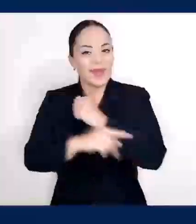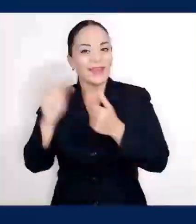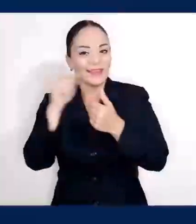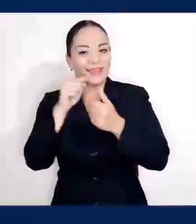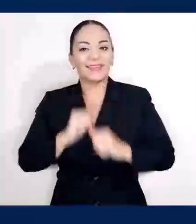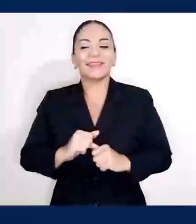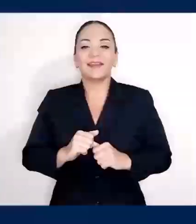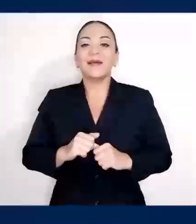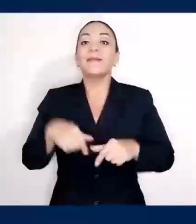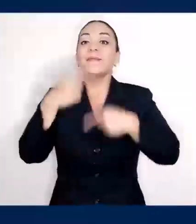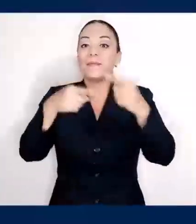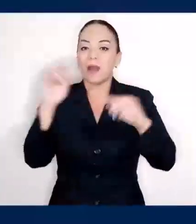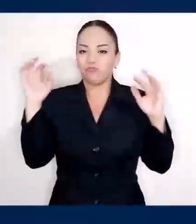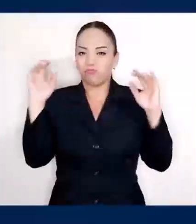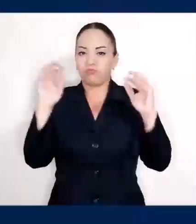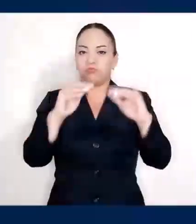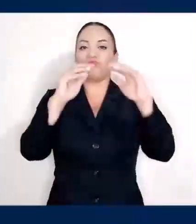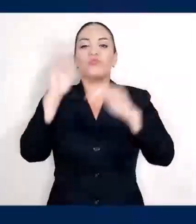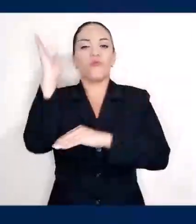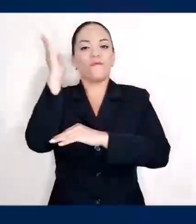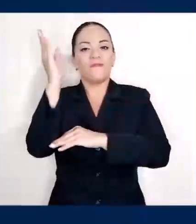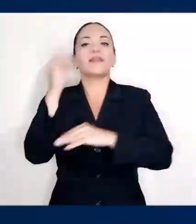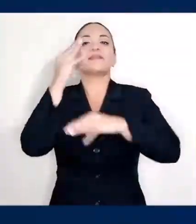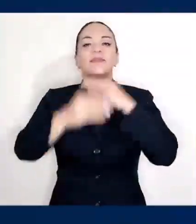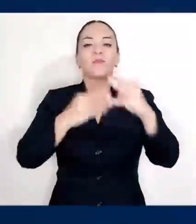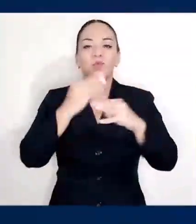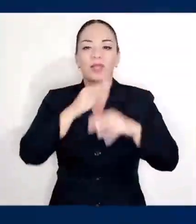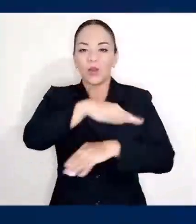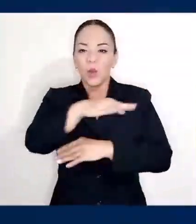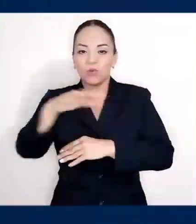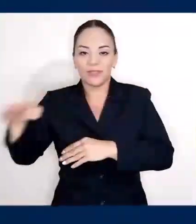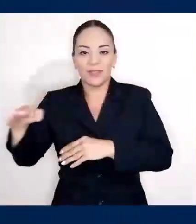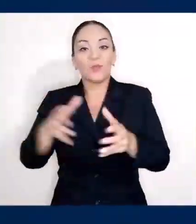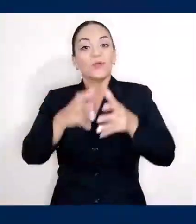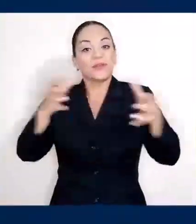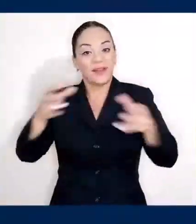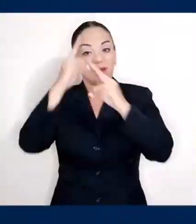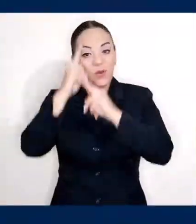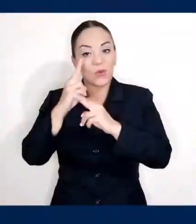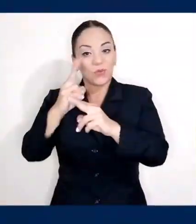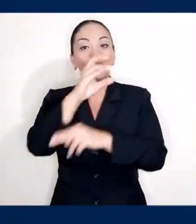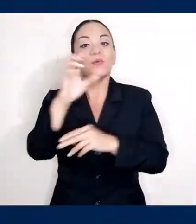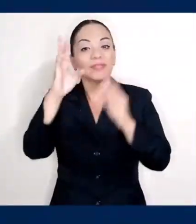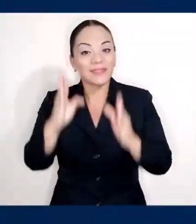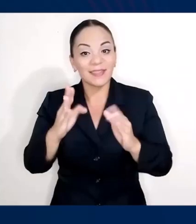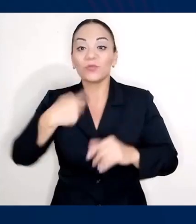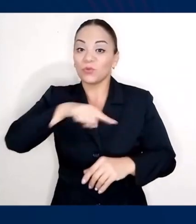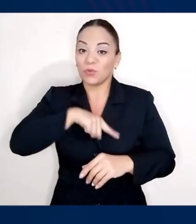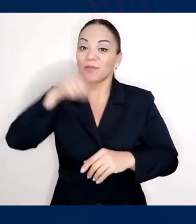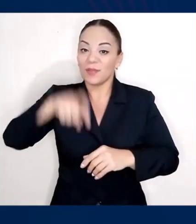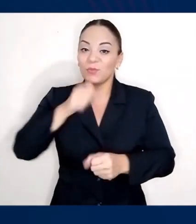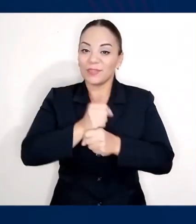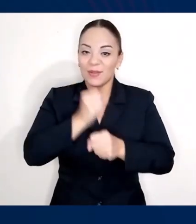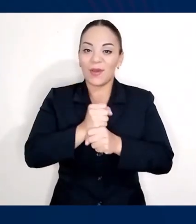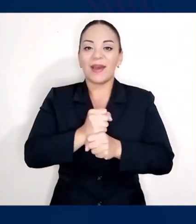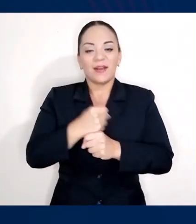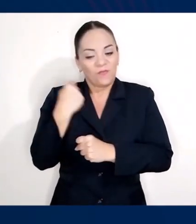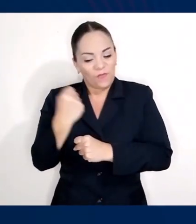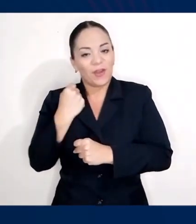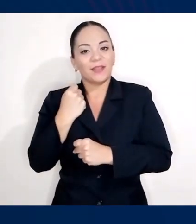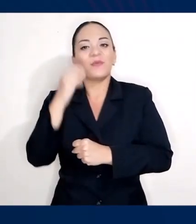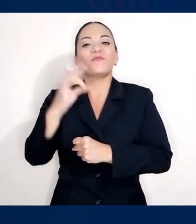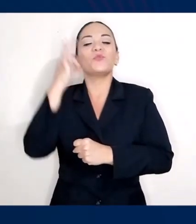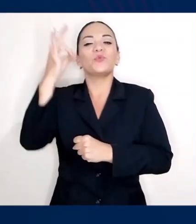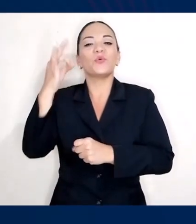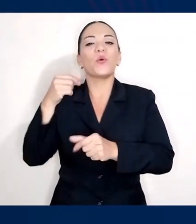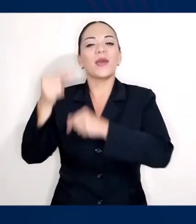sea la sede de la Conferencia Mundial de los Océanos. Un gran honor, compatriotas. Tenemos que trabajar muy duro